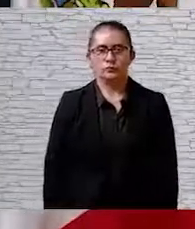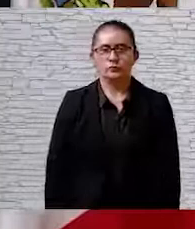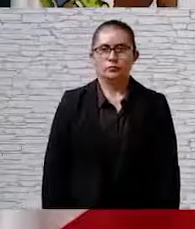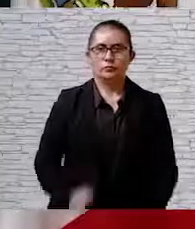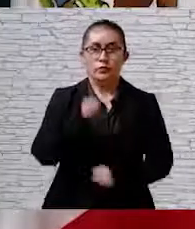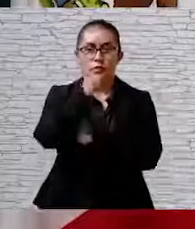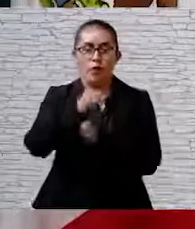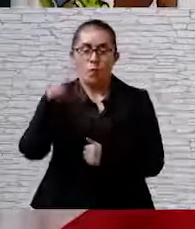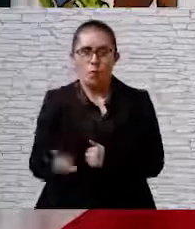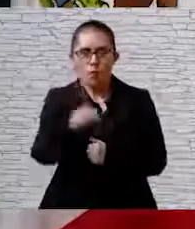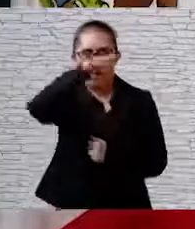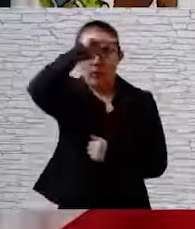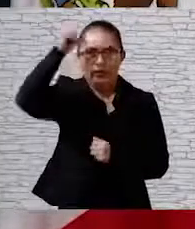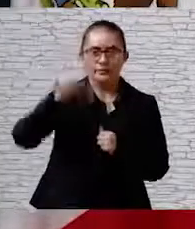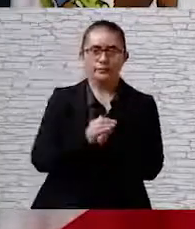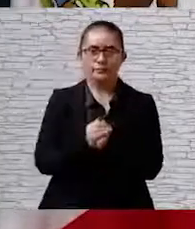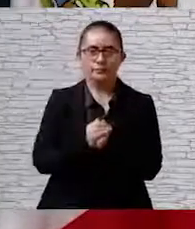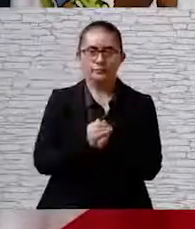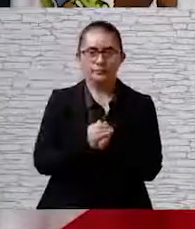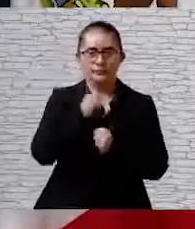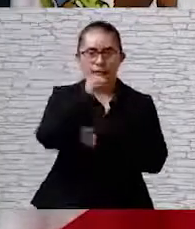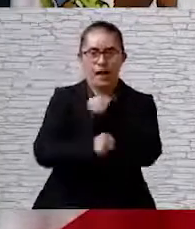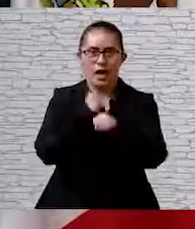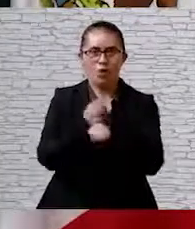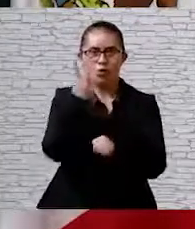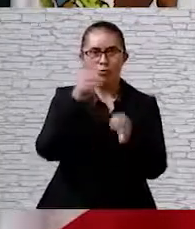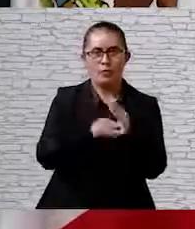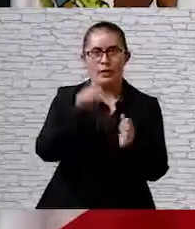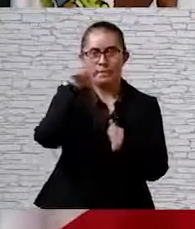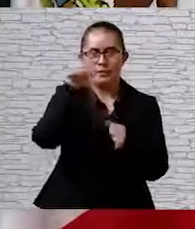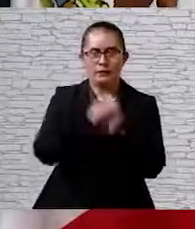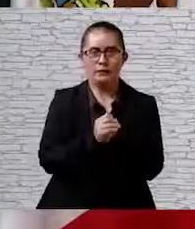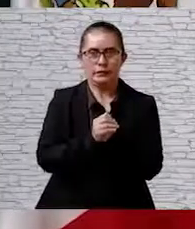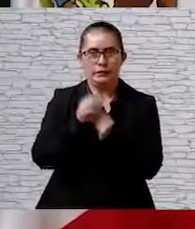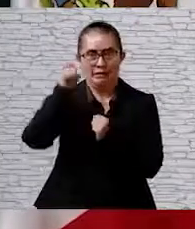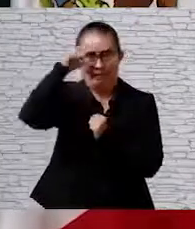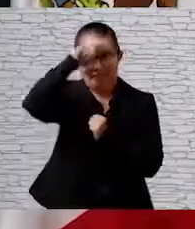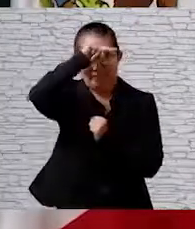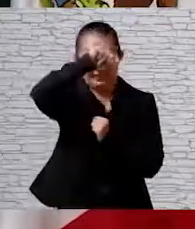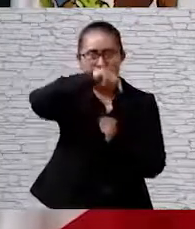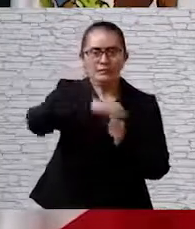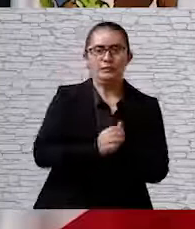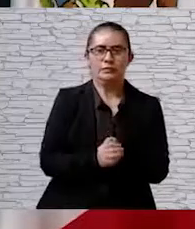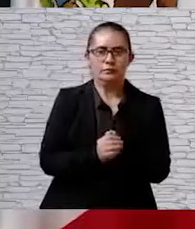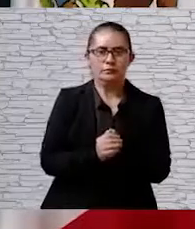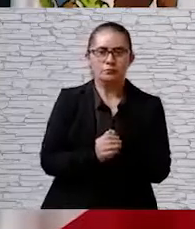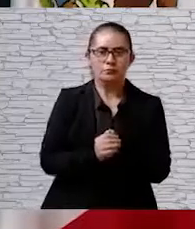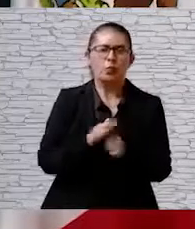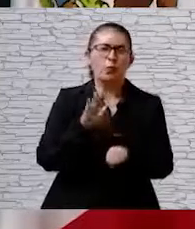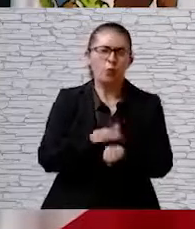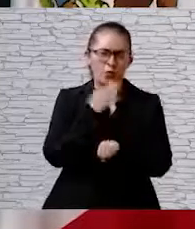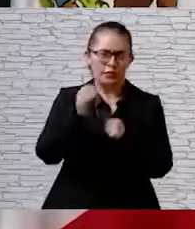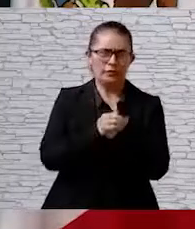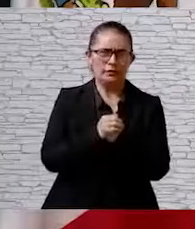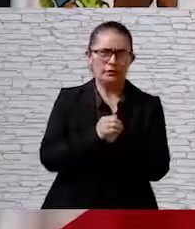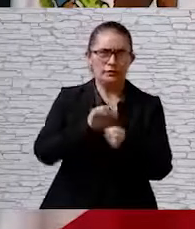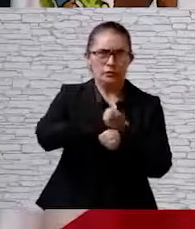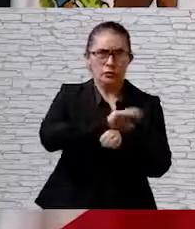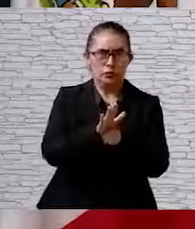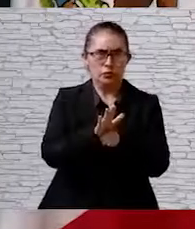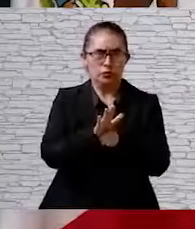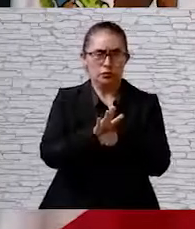Pueblo de Nayarit, el año 2020 fue particularmente complejo. En él